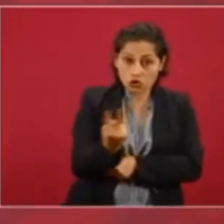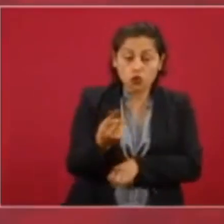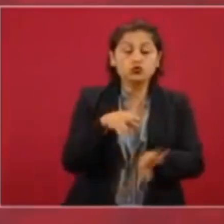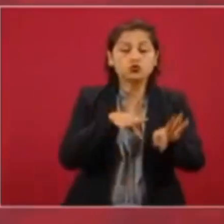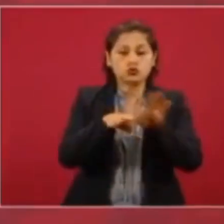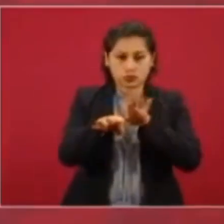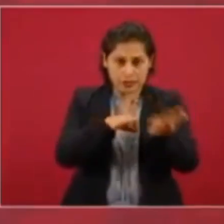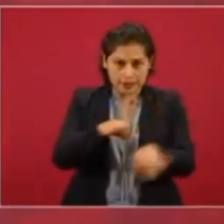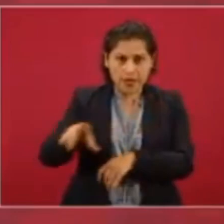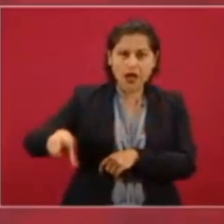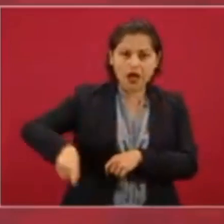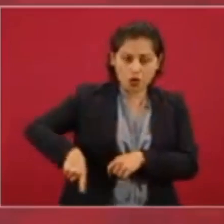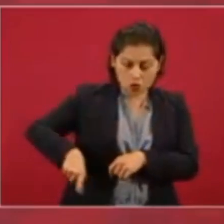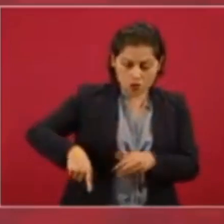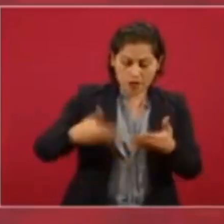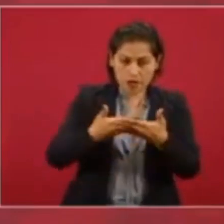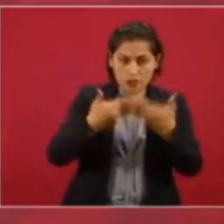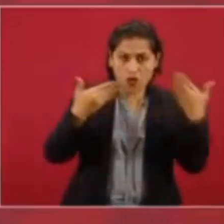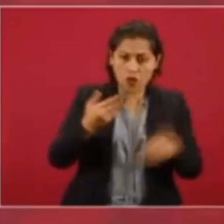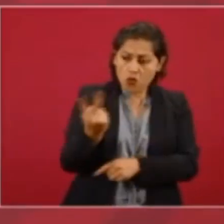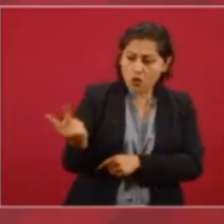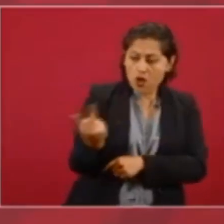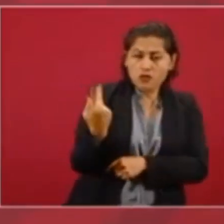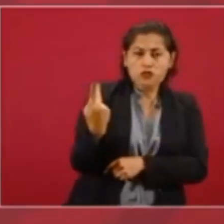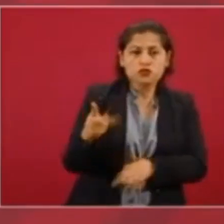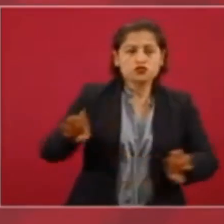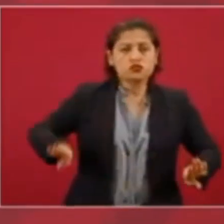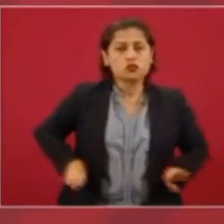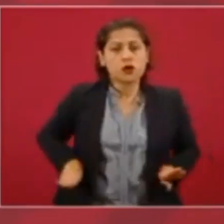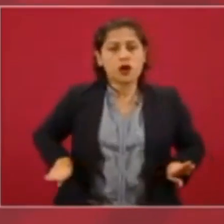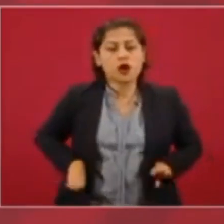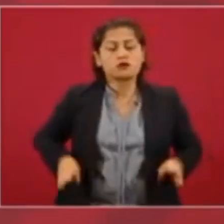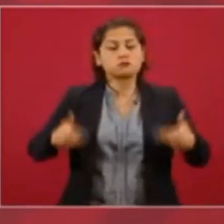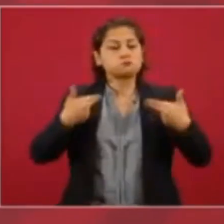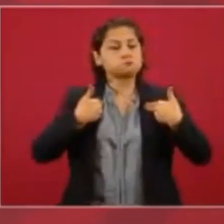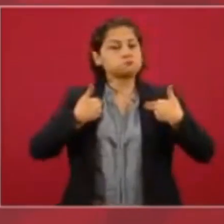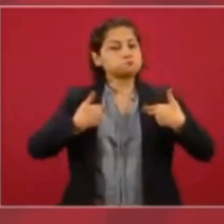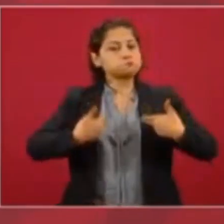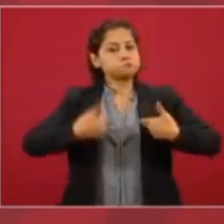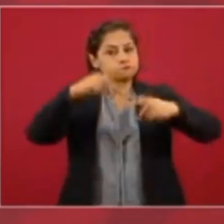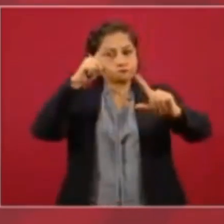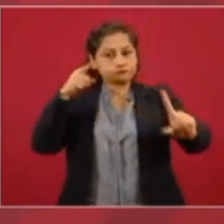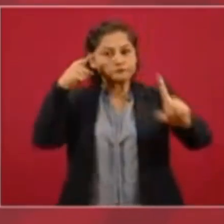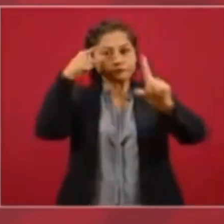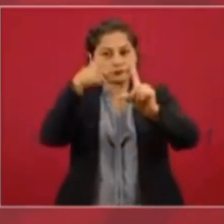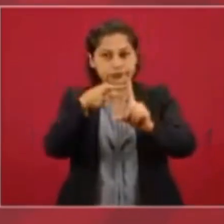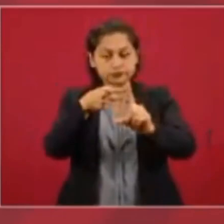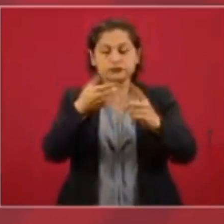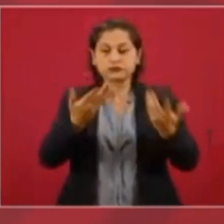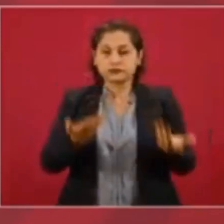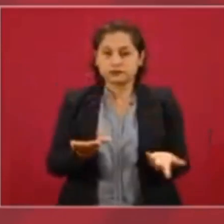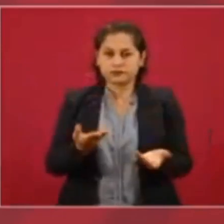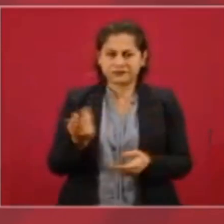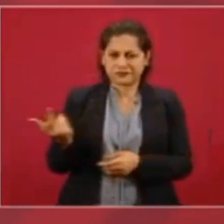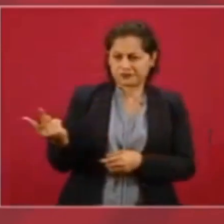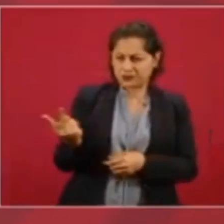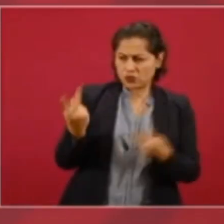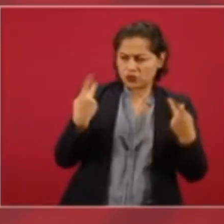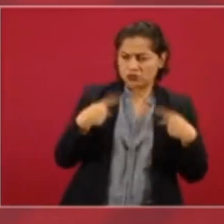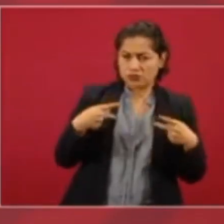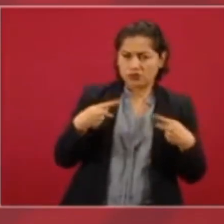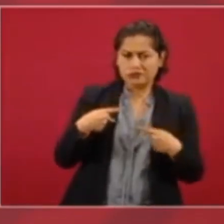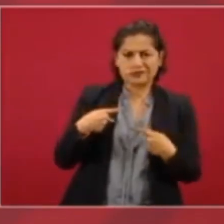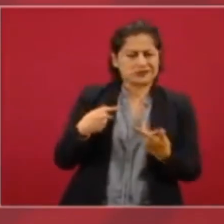públicos humanistas incapaces de